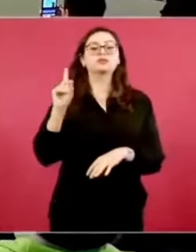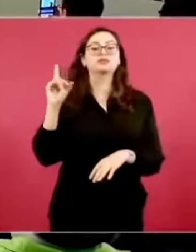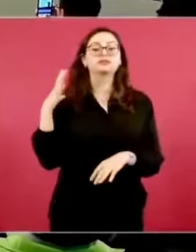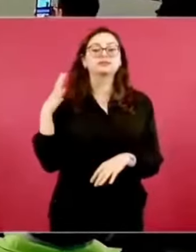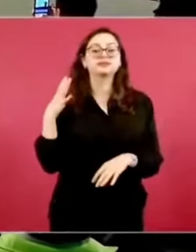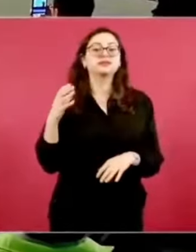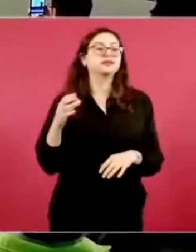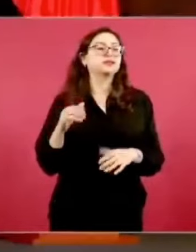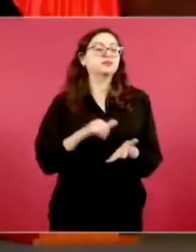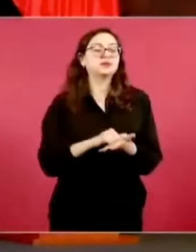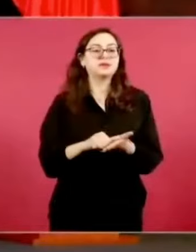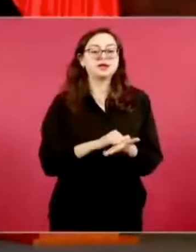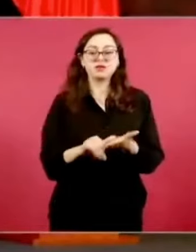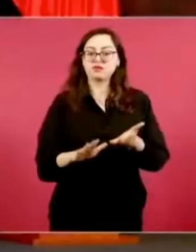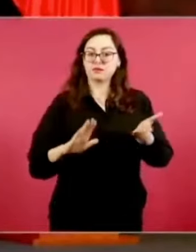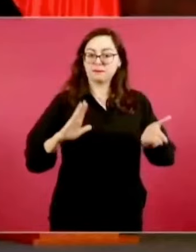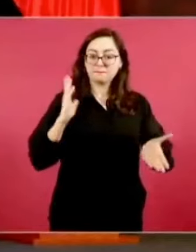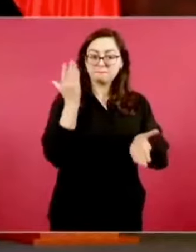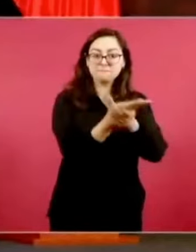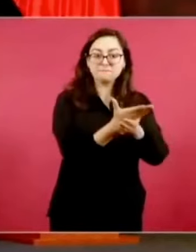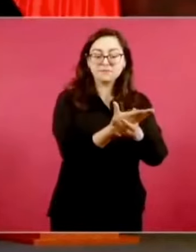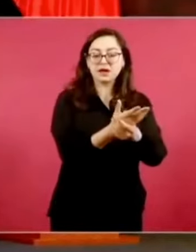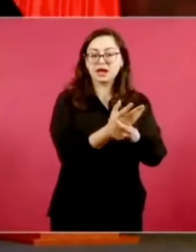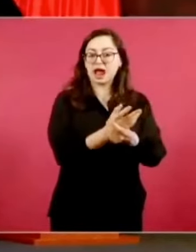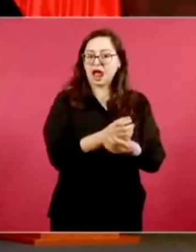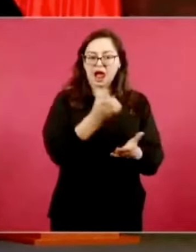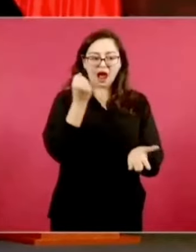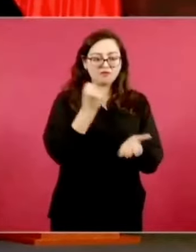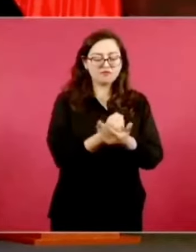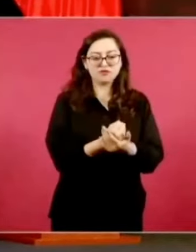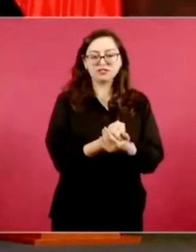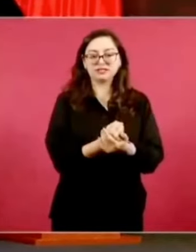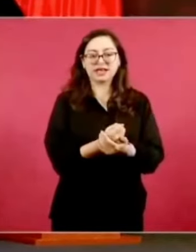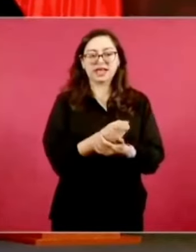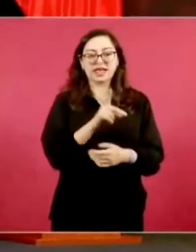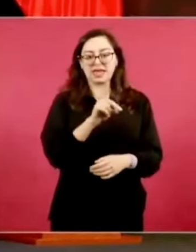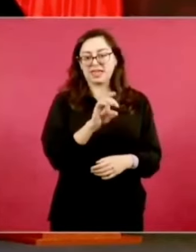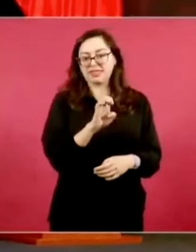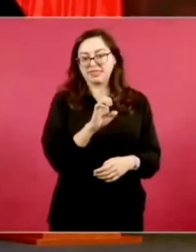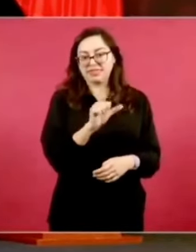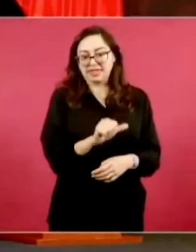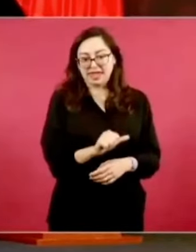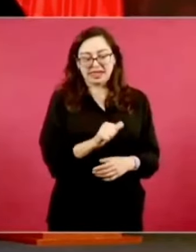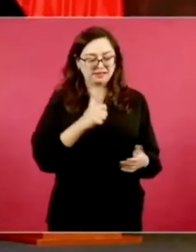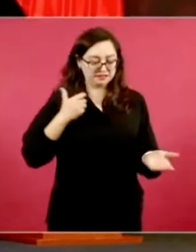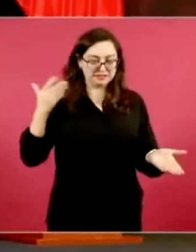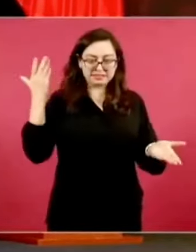tienen que ir a la OEA. ¿Cómo se llama el señor de la OEA?